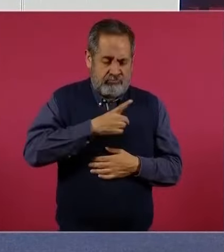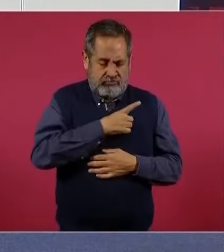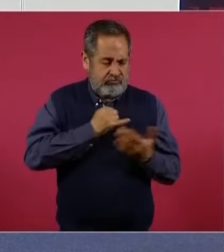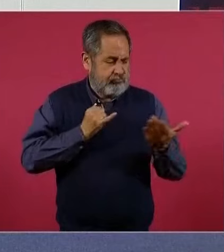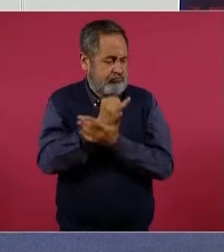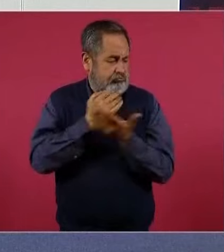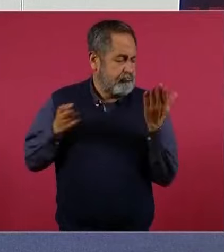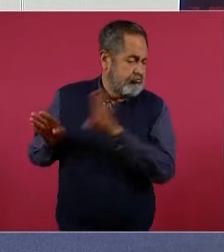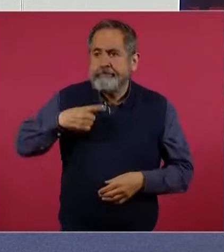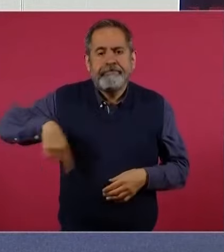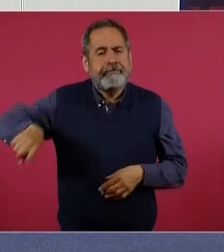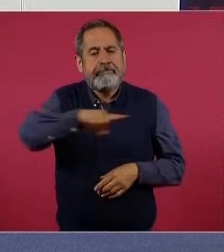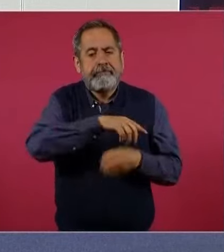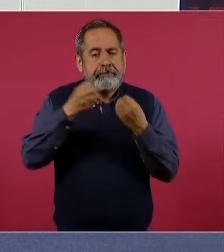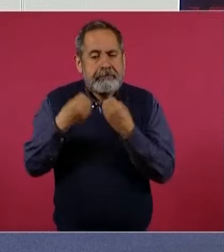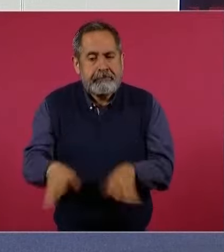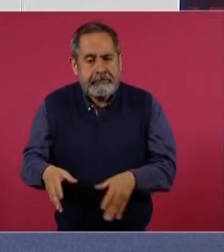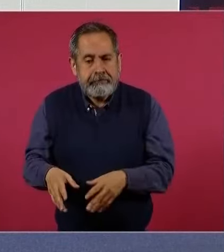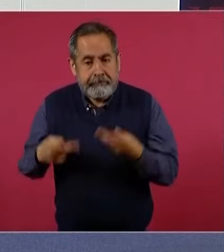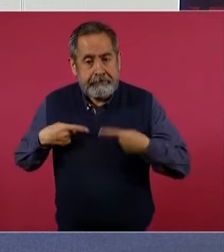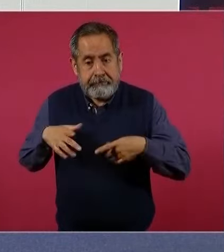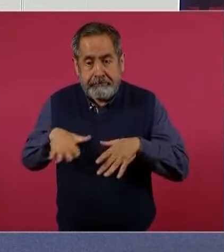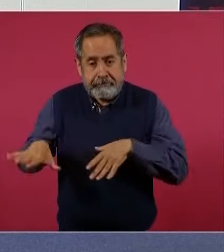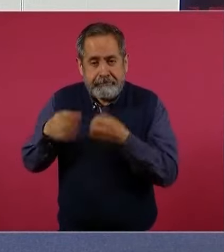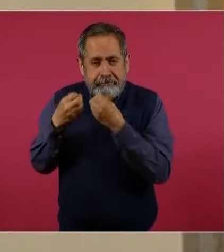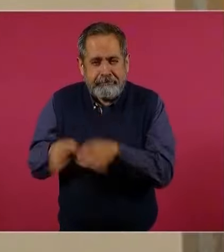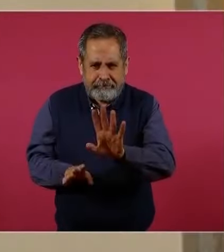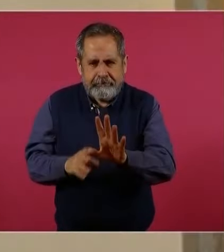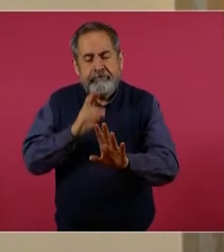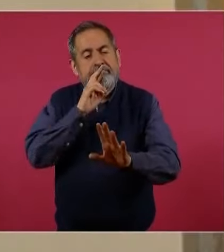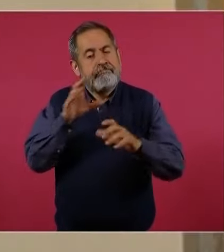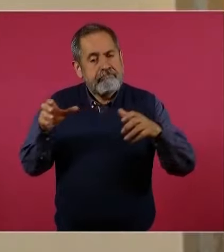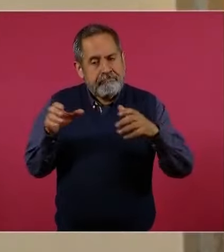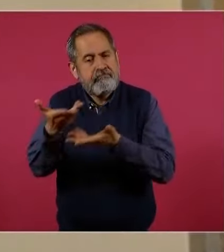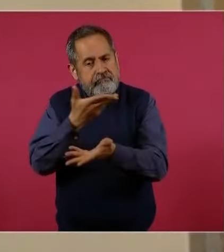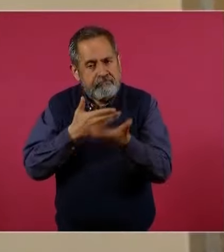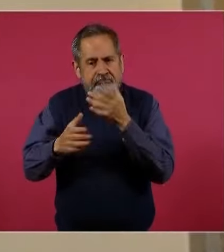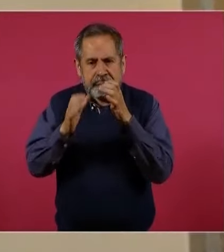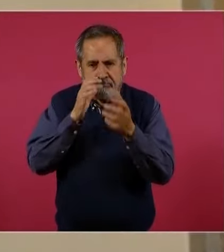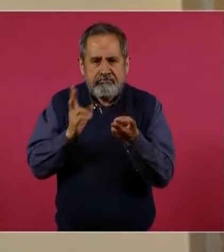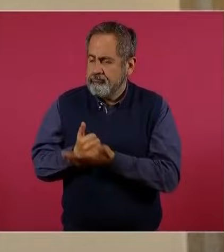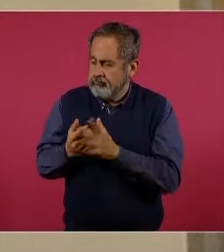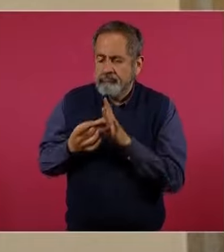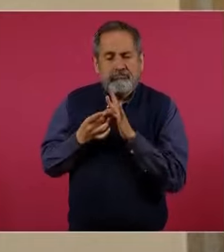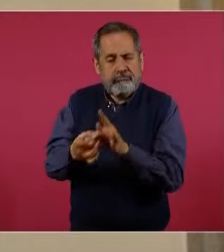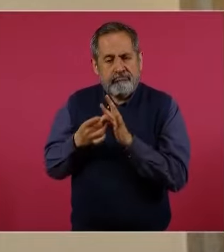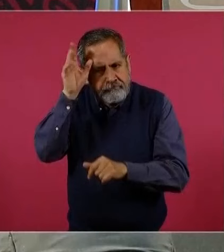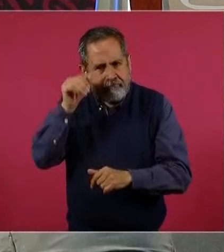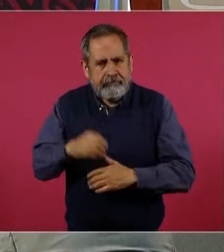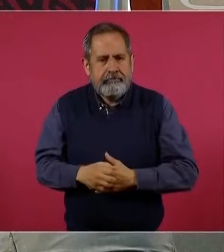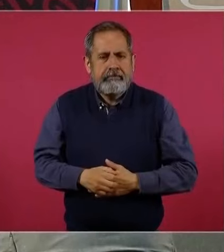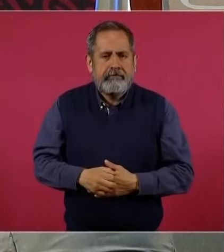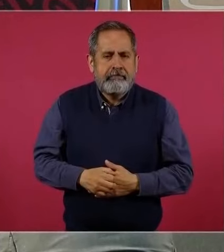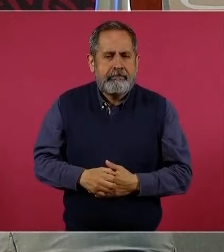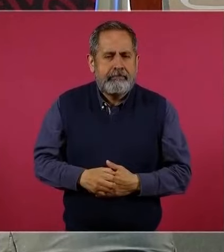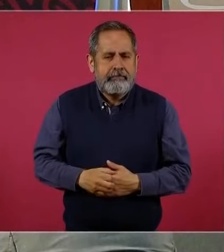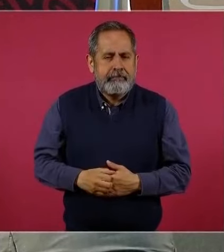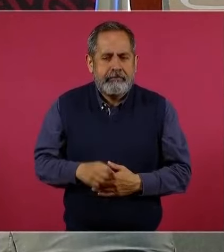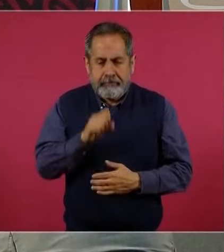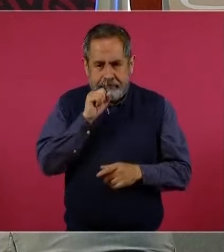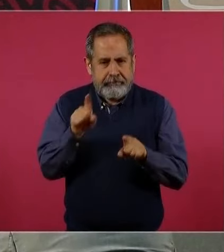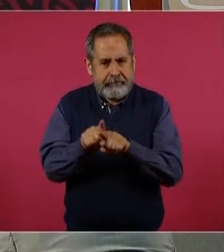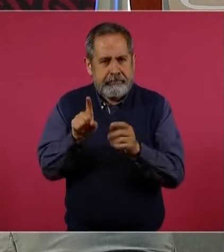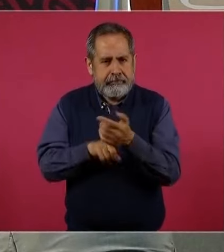para las economías y las poblaciones, es preferible optar por el diálogo, la cooperación y el acuerdo. Tampoco es